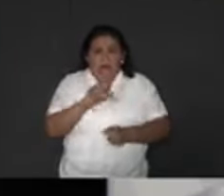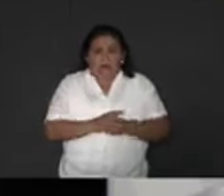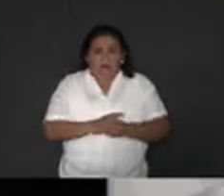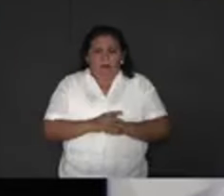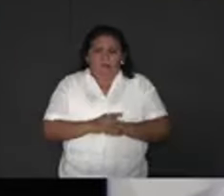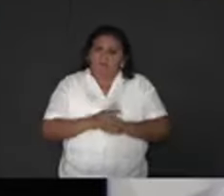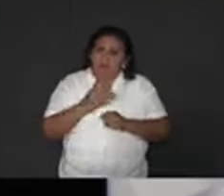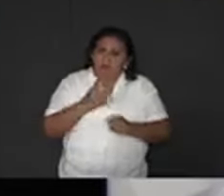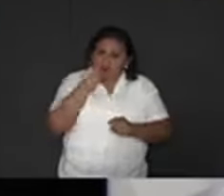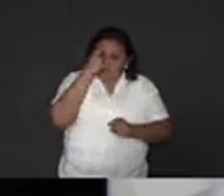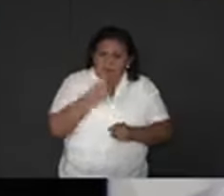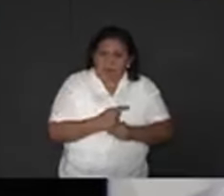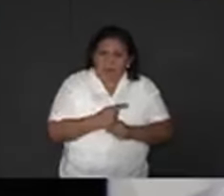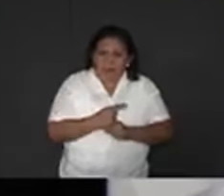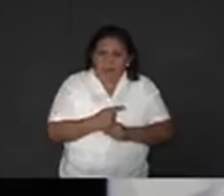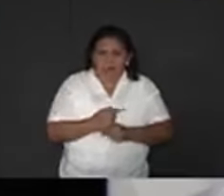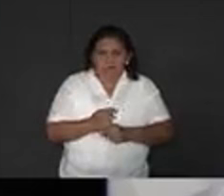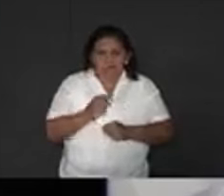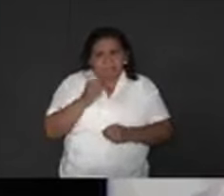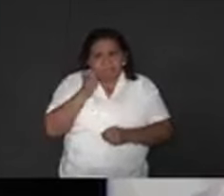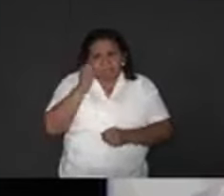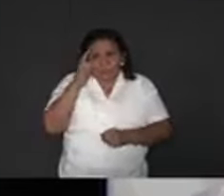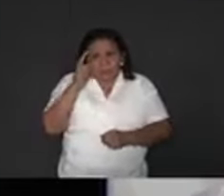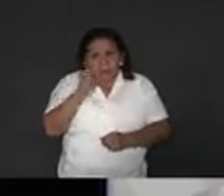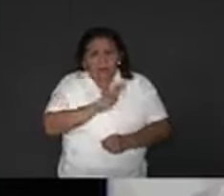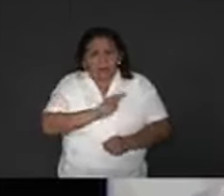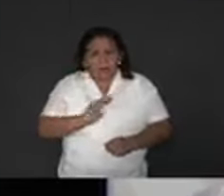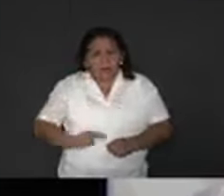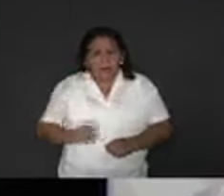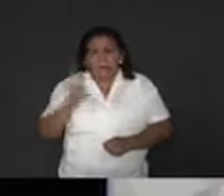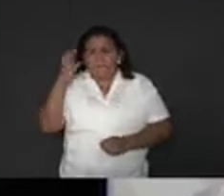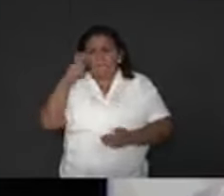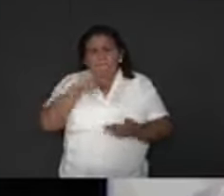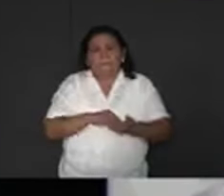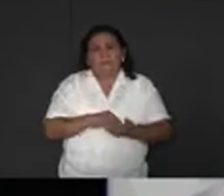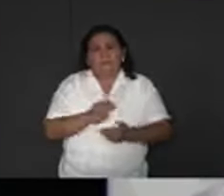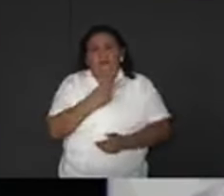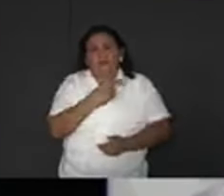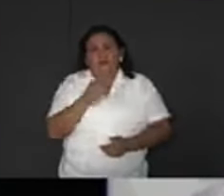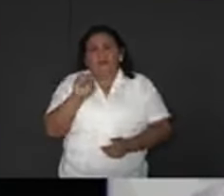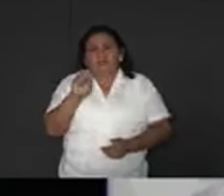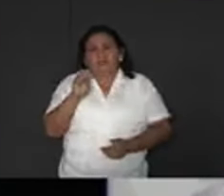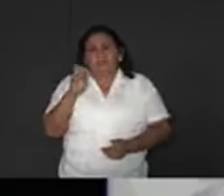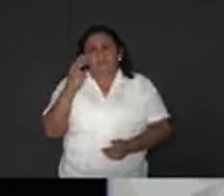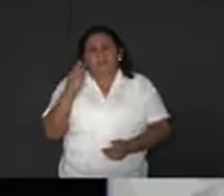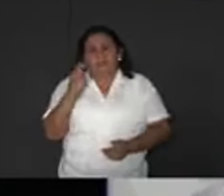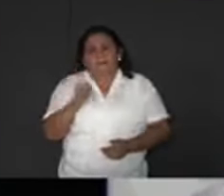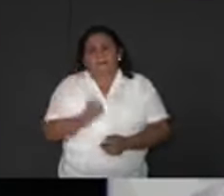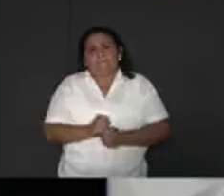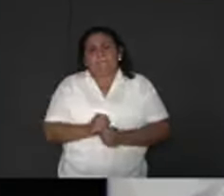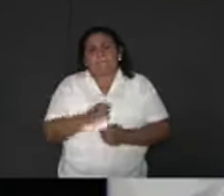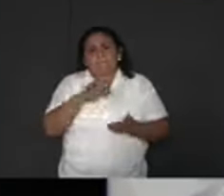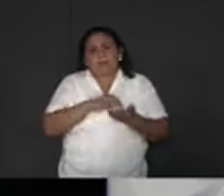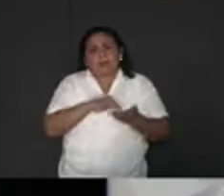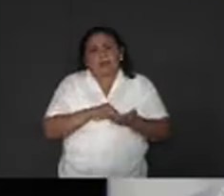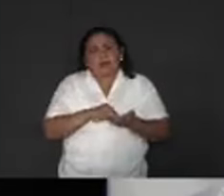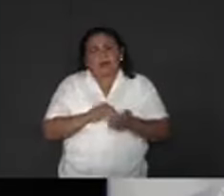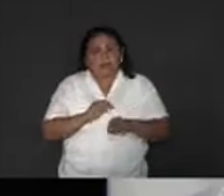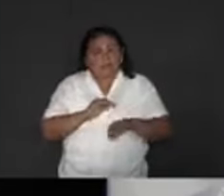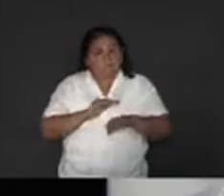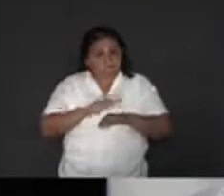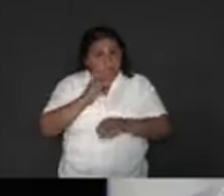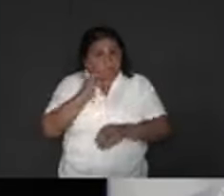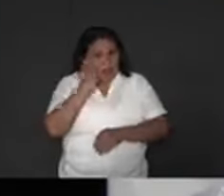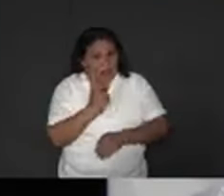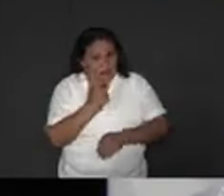sistema para el retiro y los jubilados municipales. Mil doscientos sesenta y tres millones de pesos. Es decir, hay más dinero,